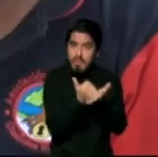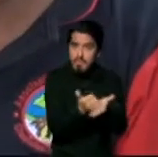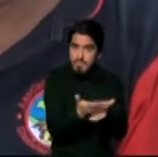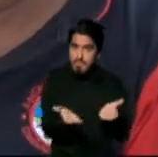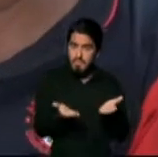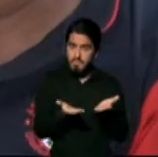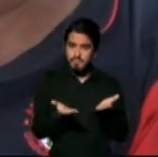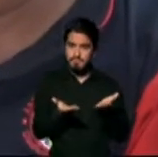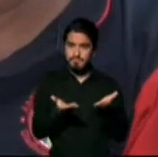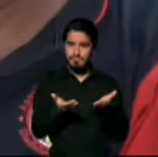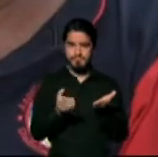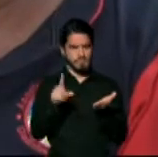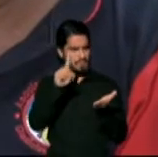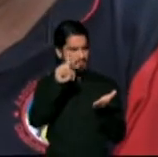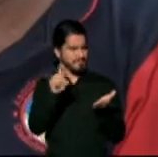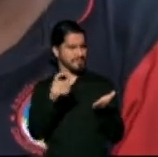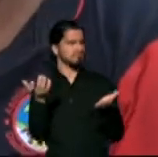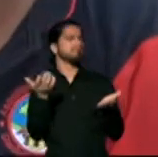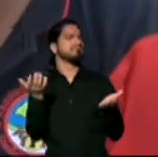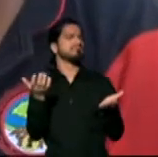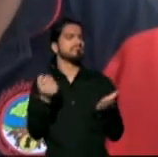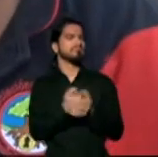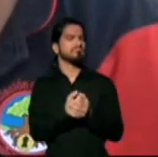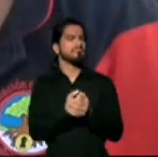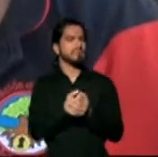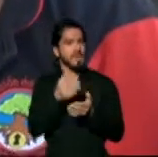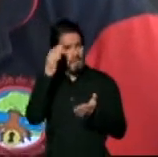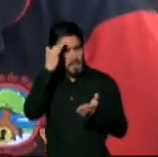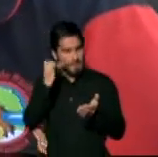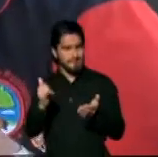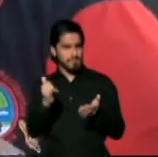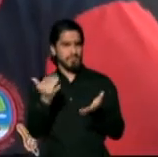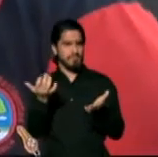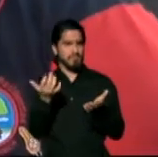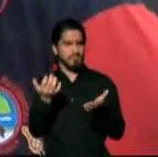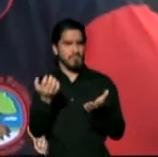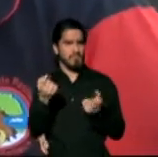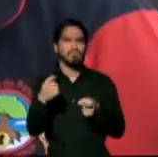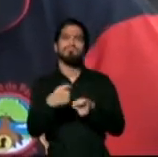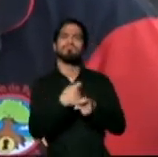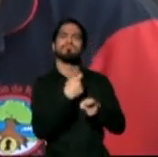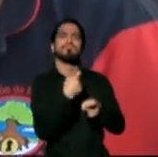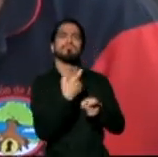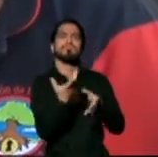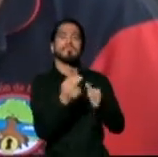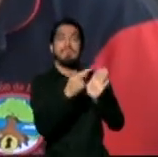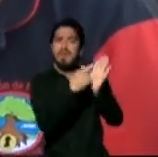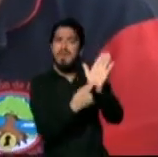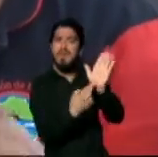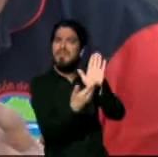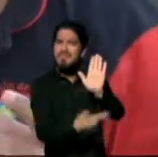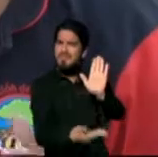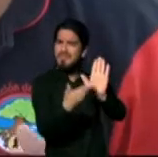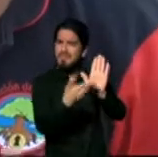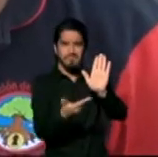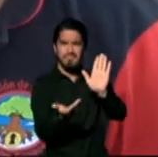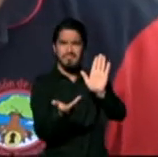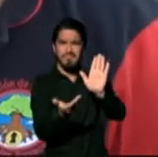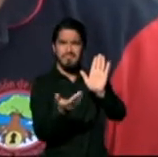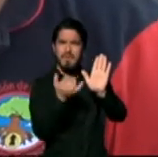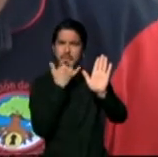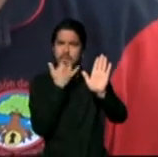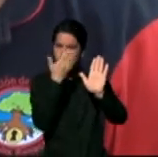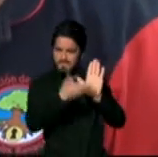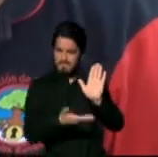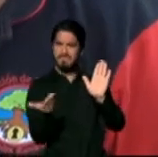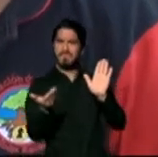y lo que hay que preguntarse es porque violentaron la reglamentación de esa manera que es lo que aquí se está